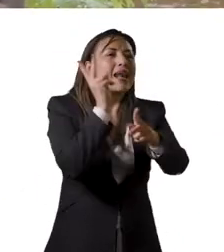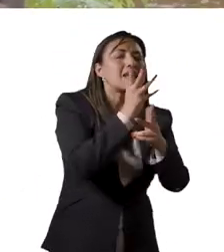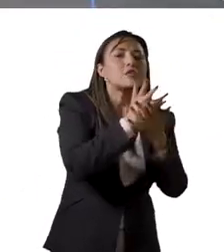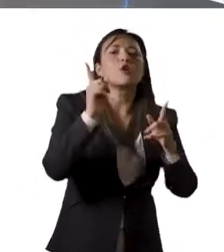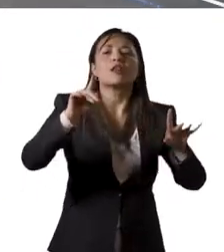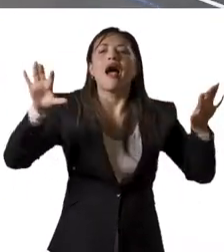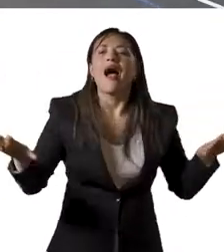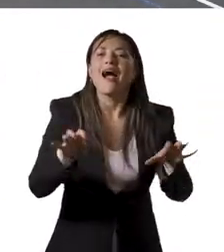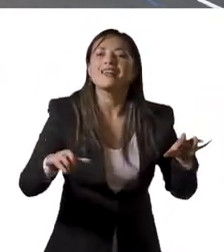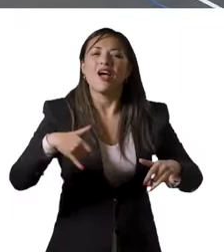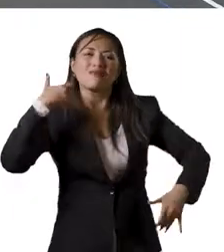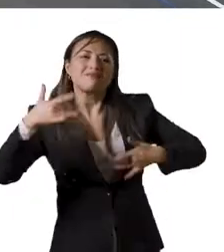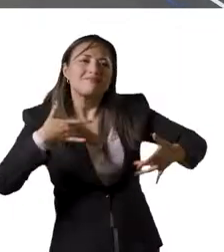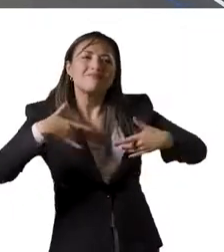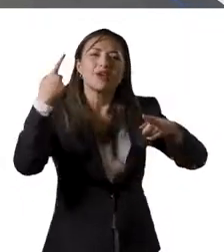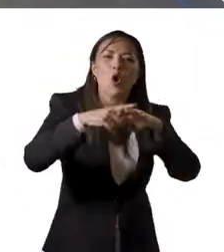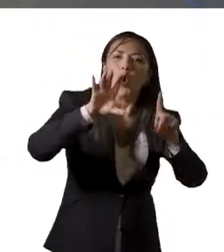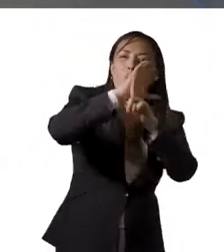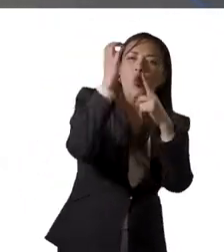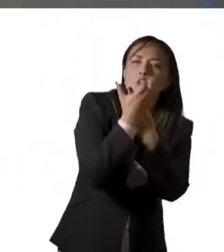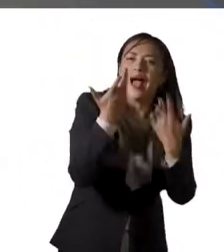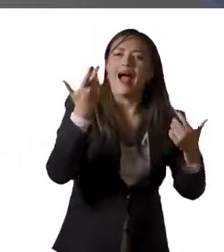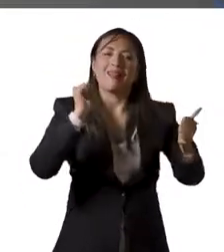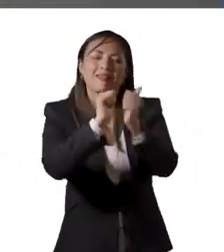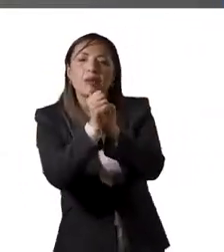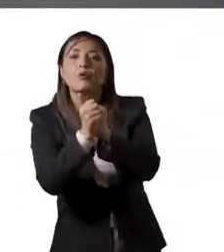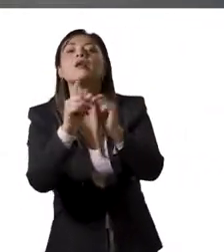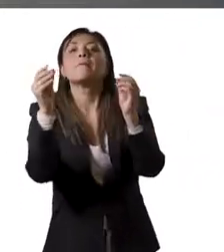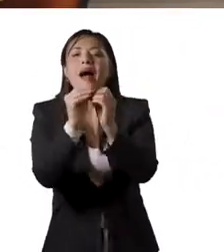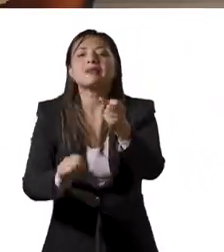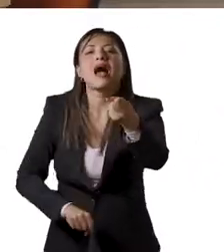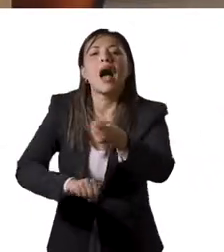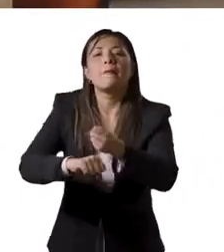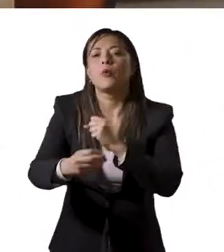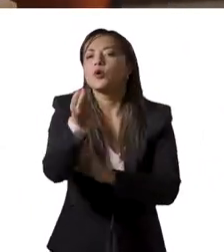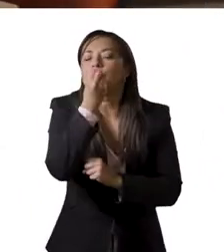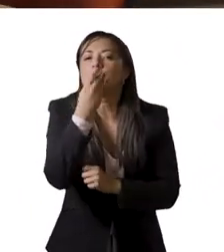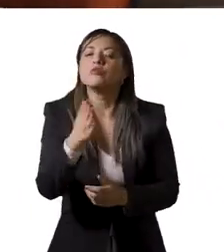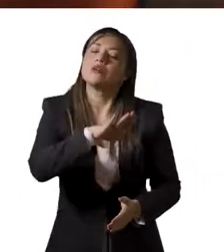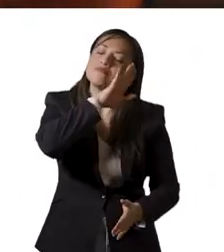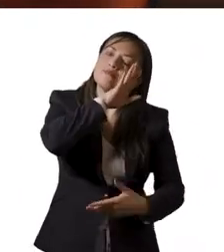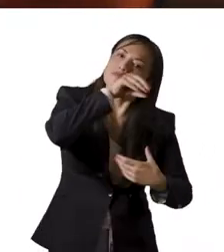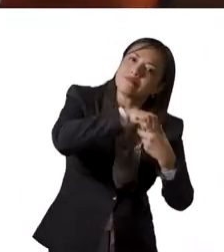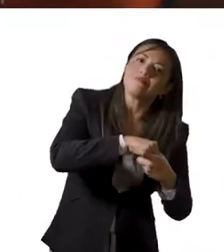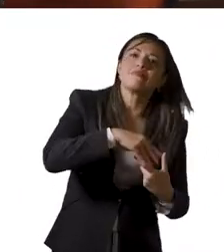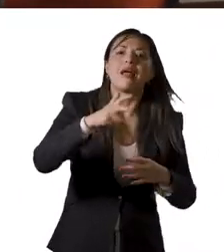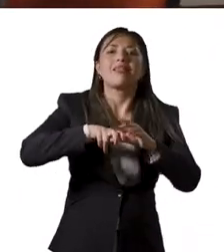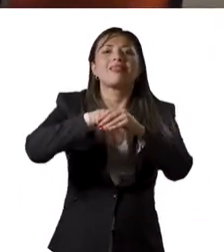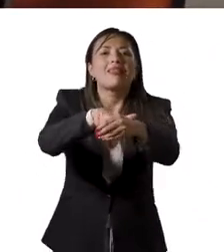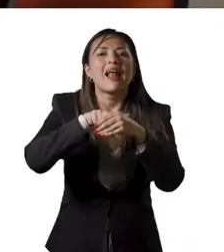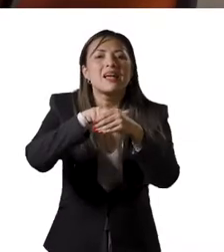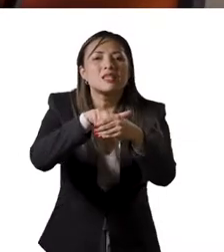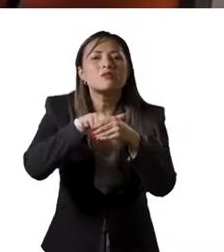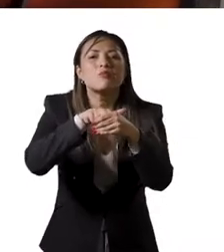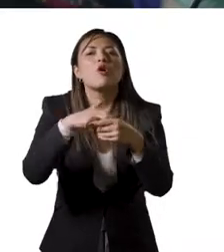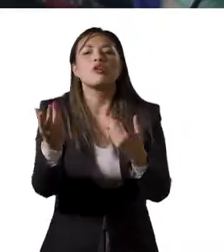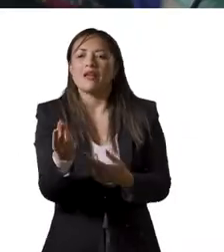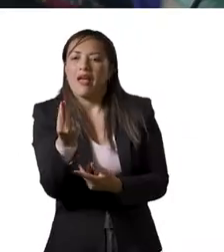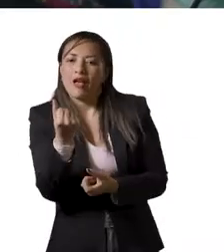riesgo, actividades lúdicas, culturales y deportivas, apoyos alimentarios, alojamiento,